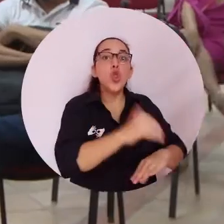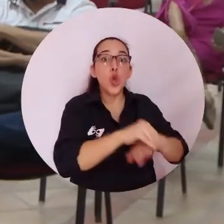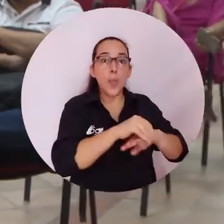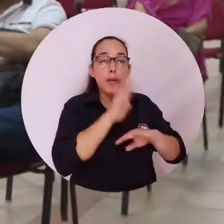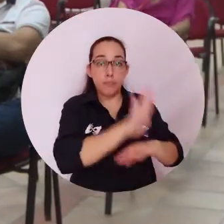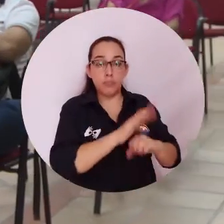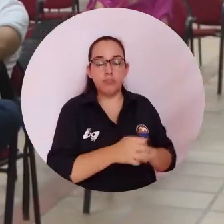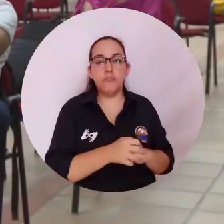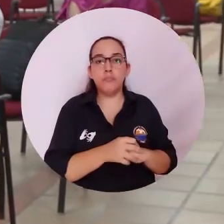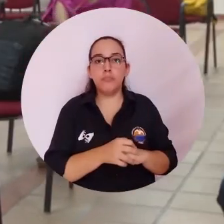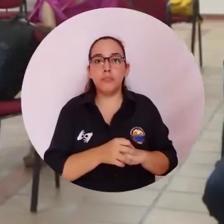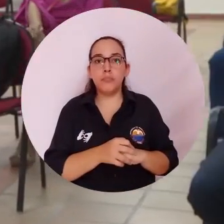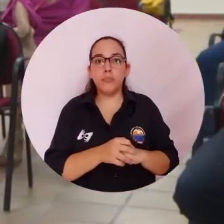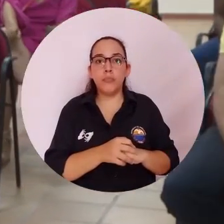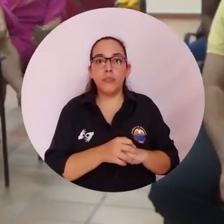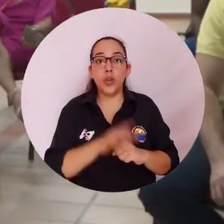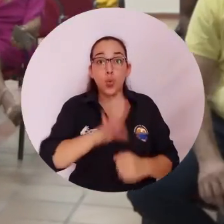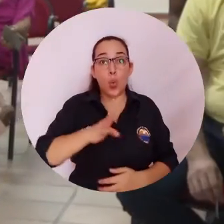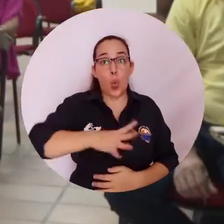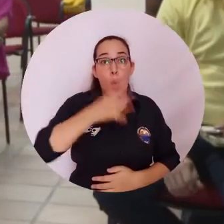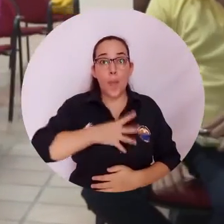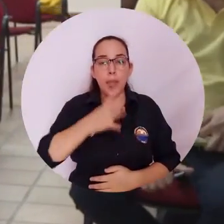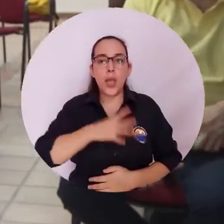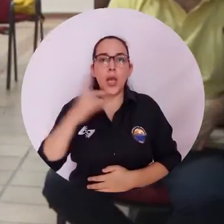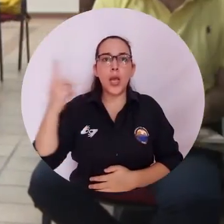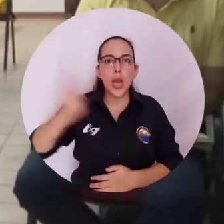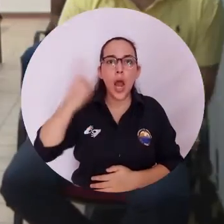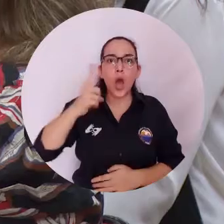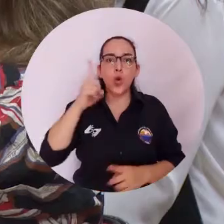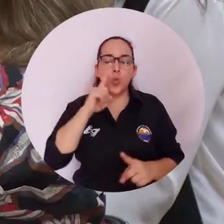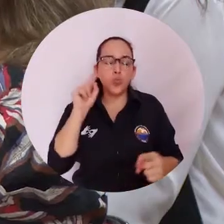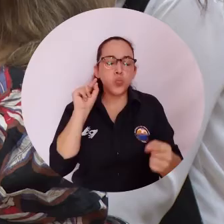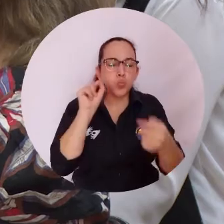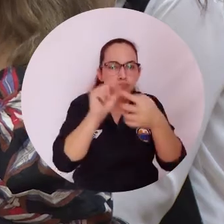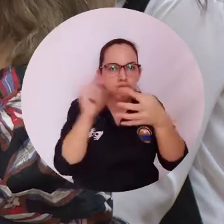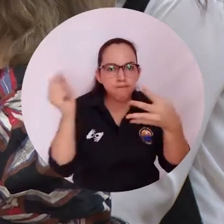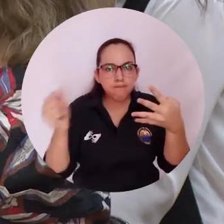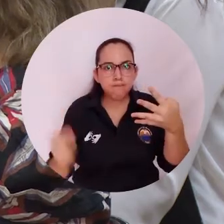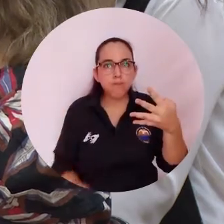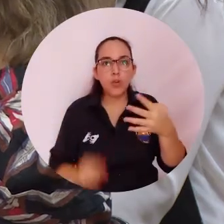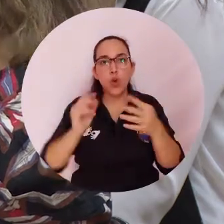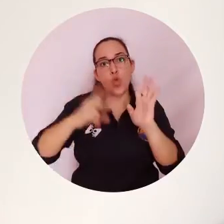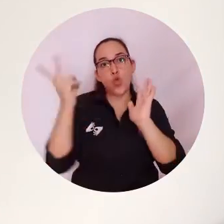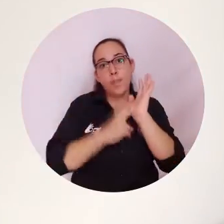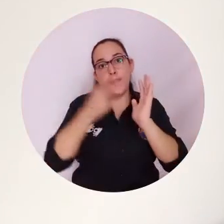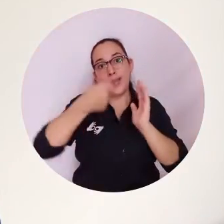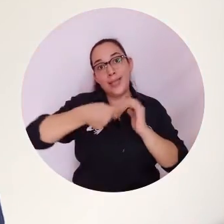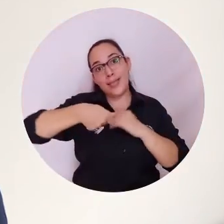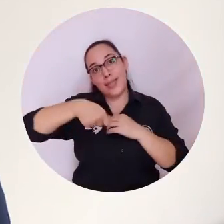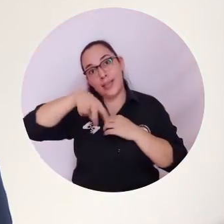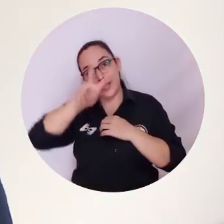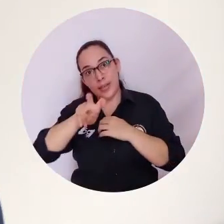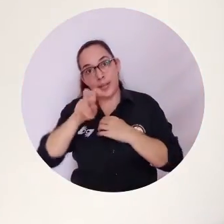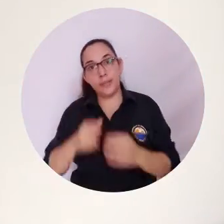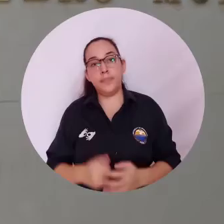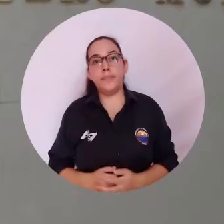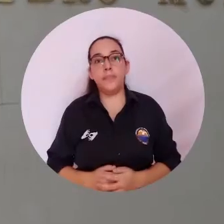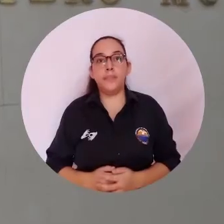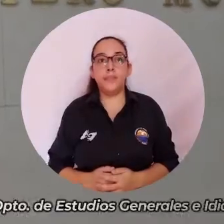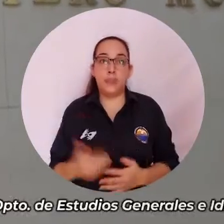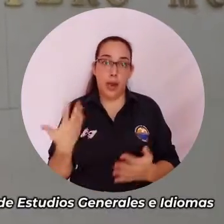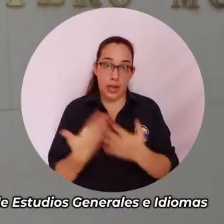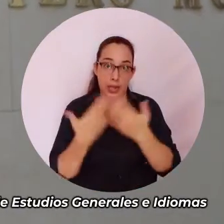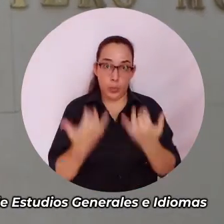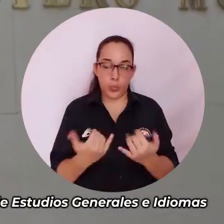Idiomas en el marco de las iniciativas de fortalecimiento de competencias genéricas y específicas que se realizan desde 2017. En años